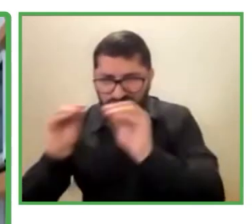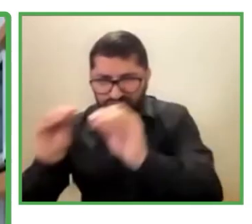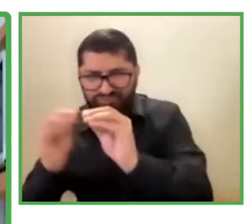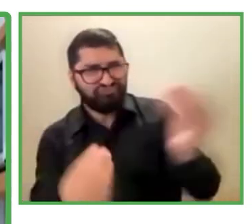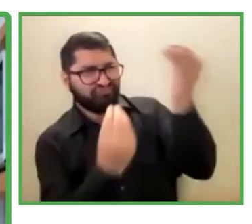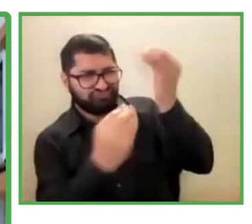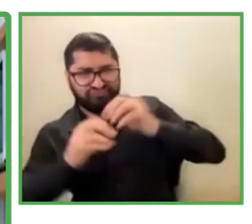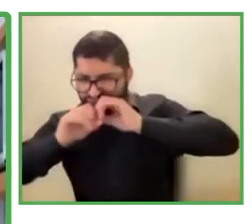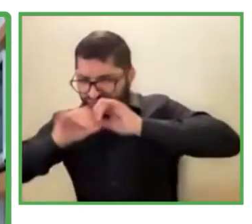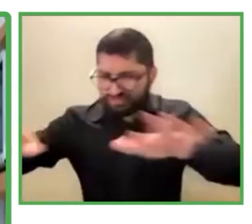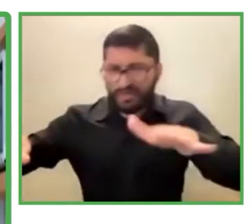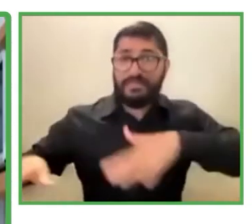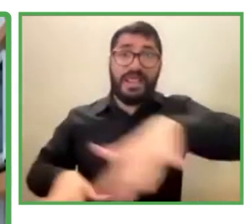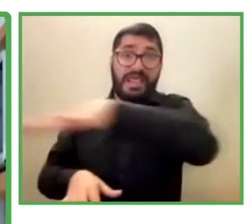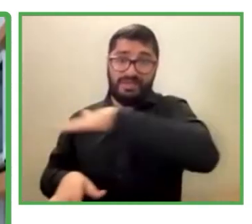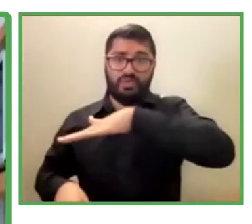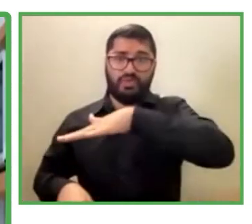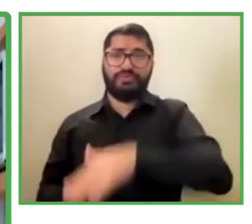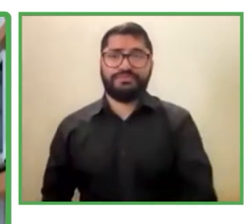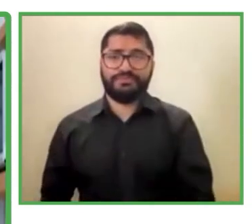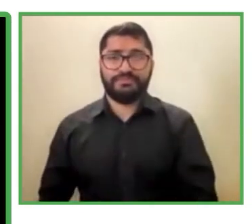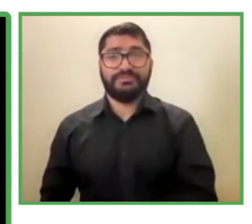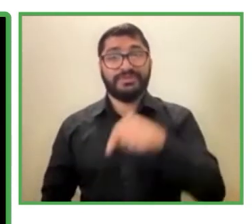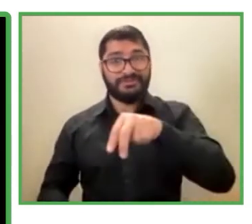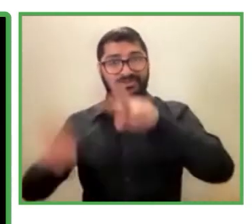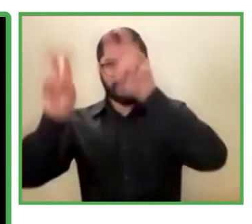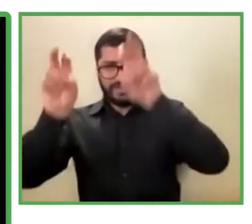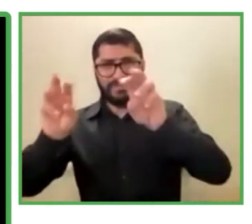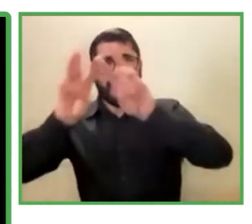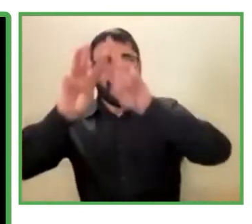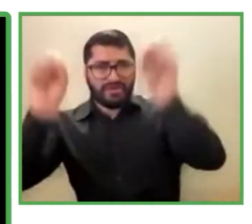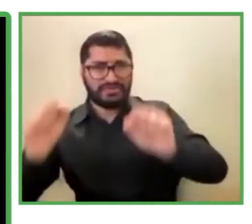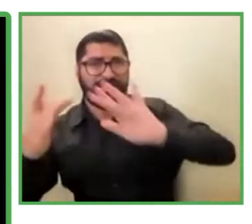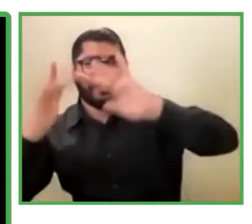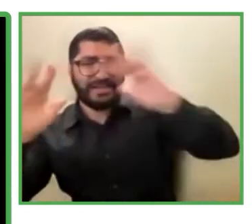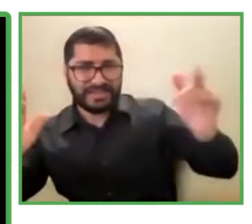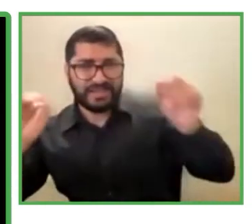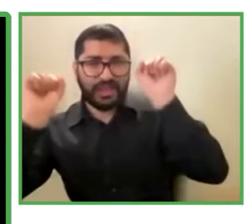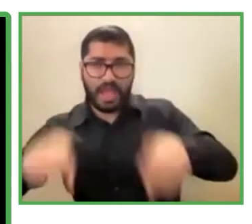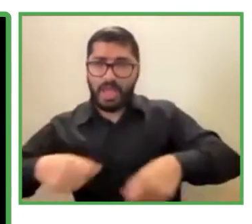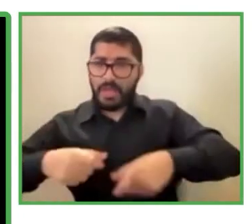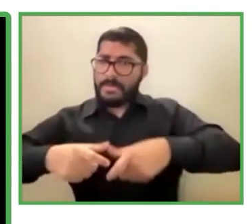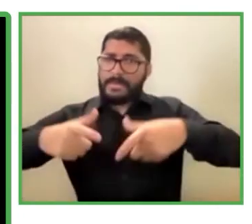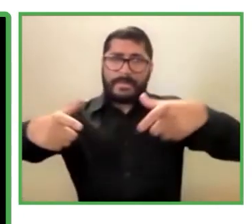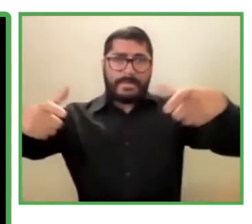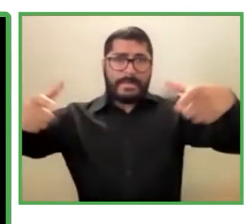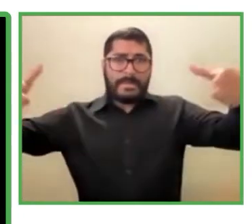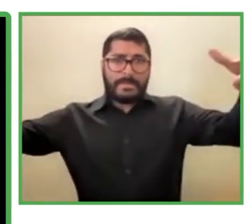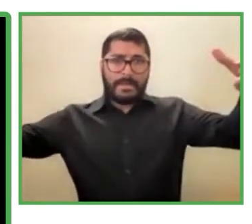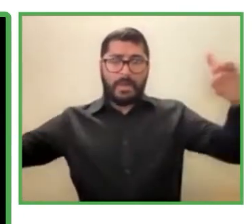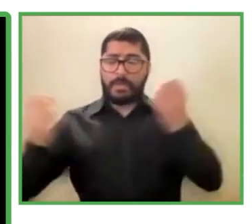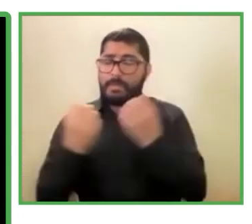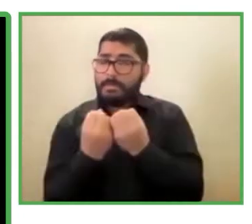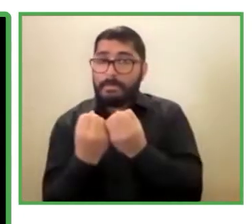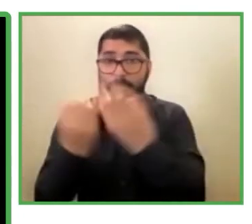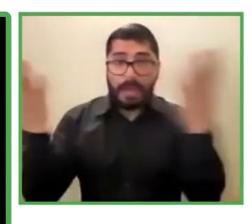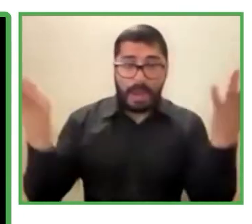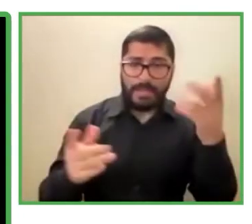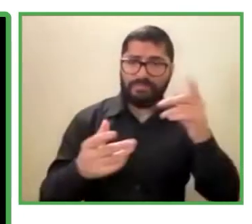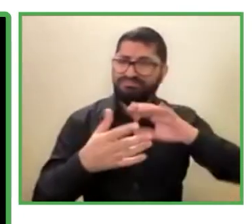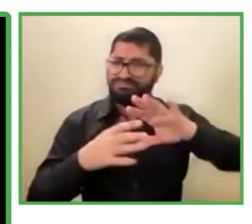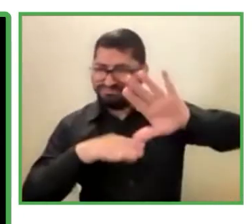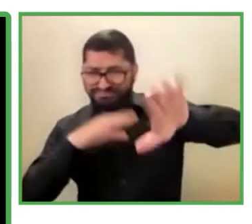plataforma que es muy amplia, es muy compleja, pero también satisface las necesidades